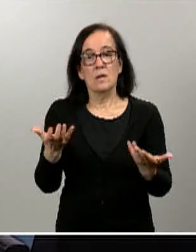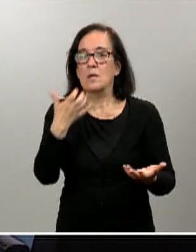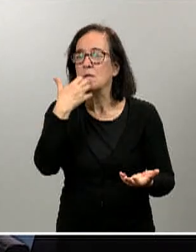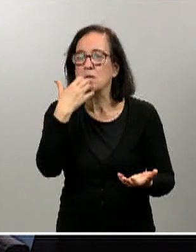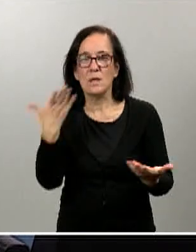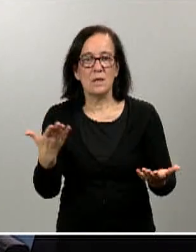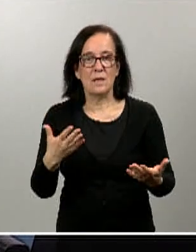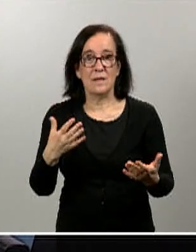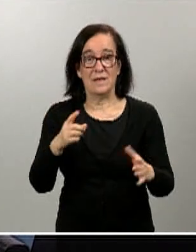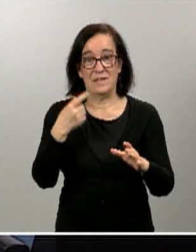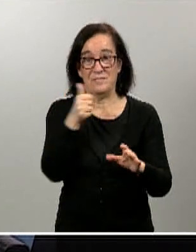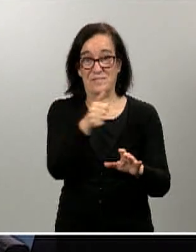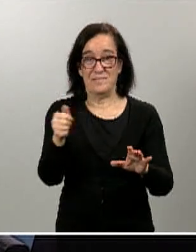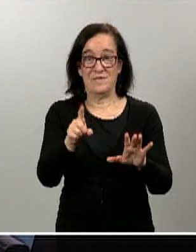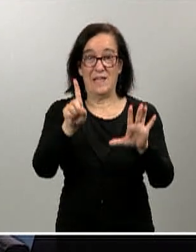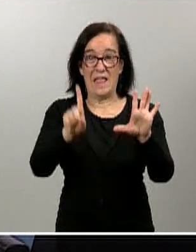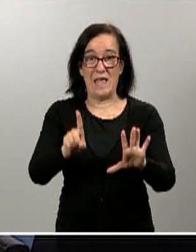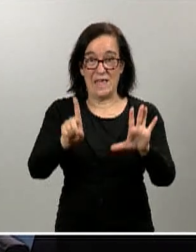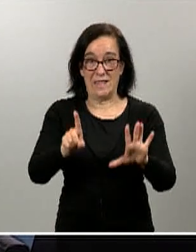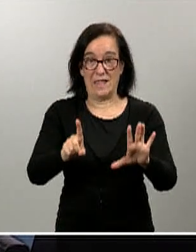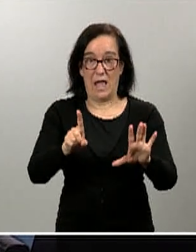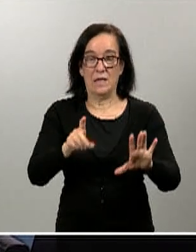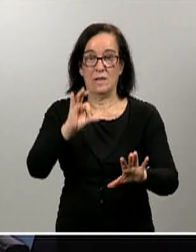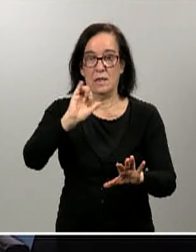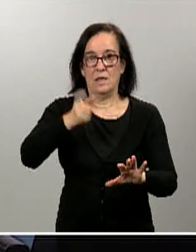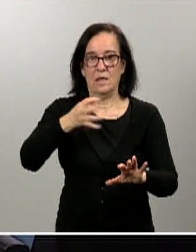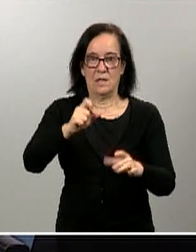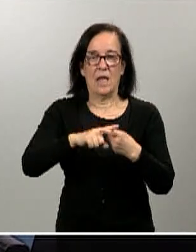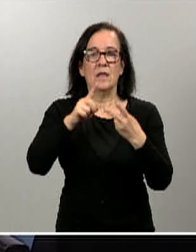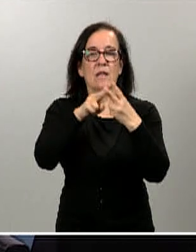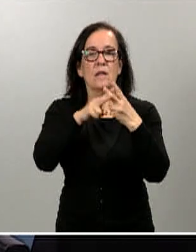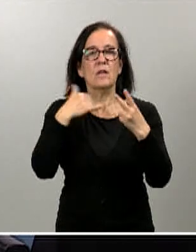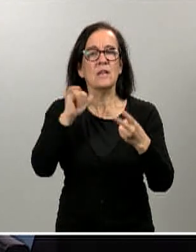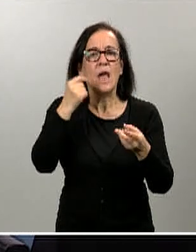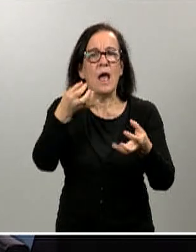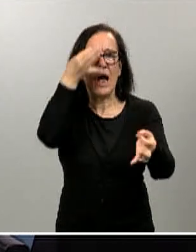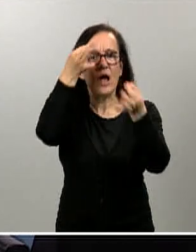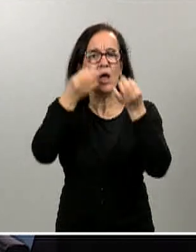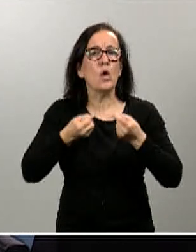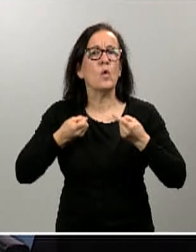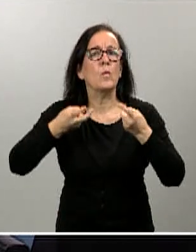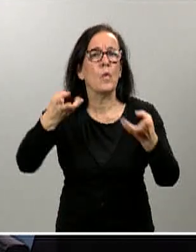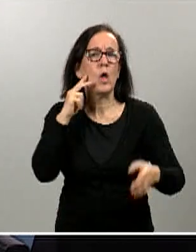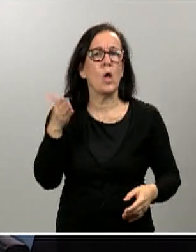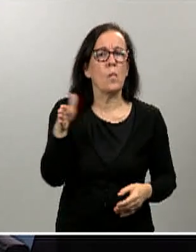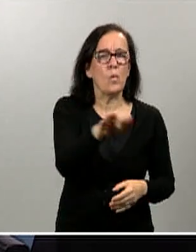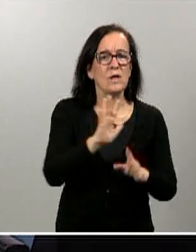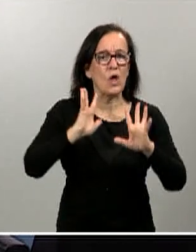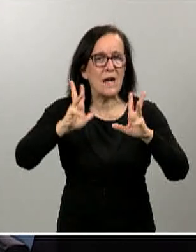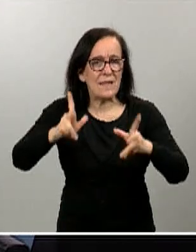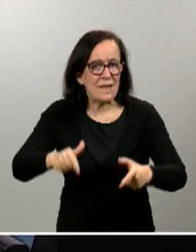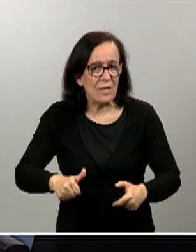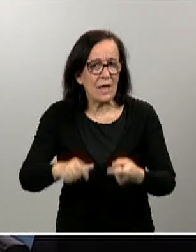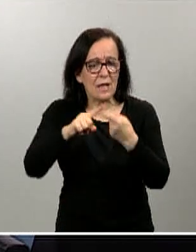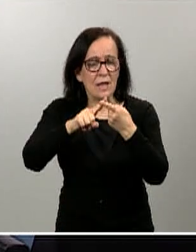le preguntaba también este par de cosas. ¿Tienen ya los datos de número de muertos en las residencias, doctora? ¿Y